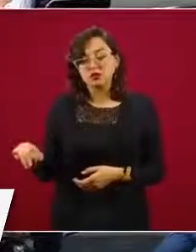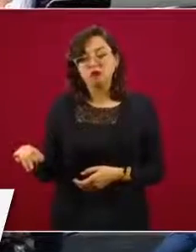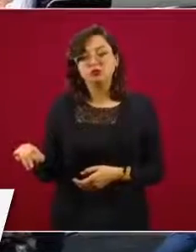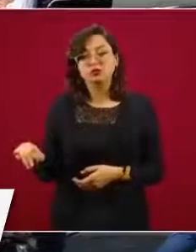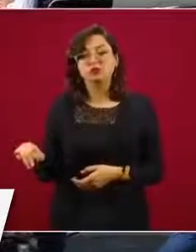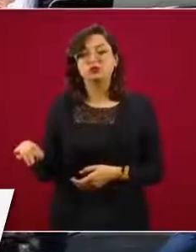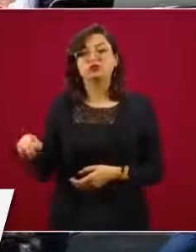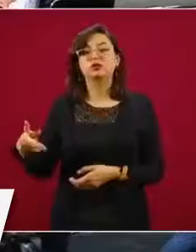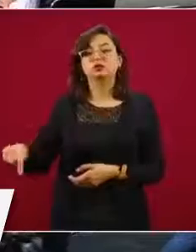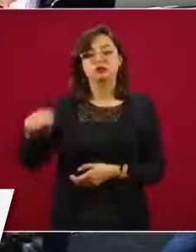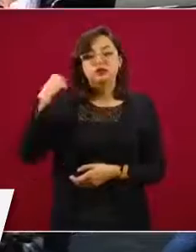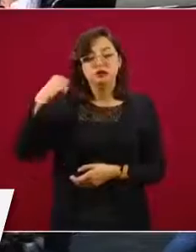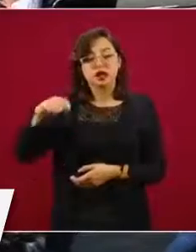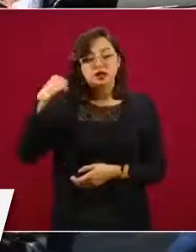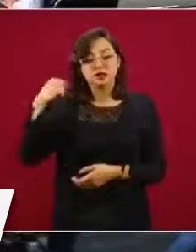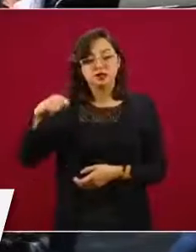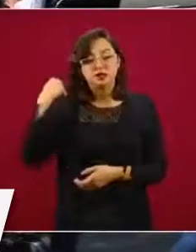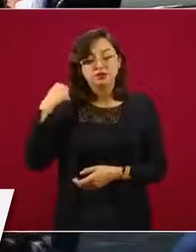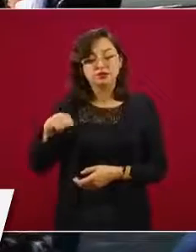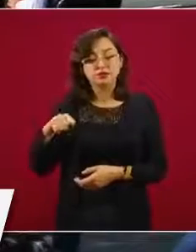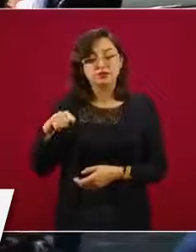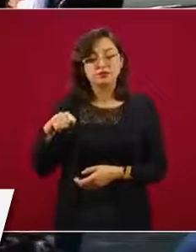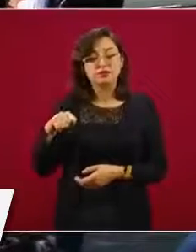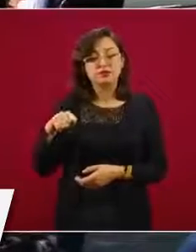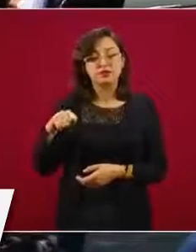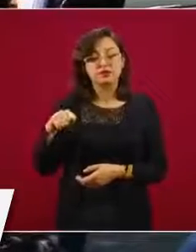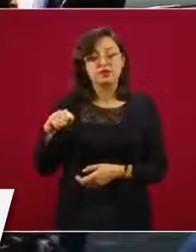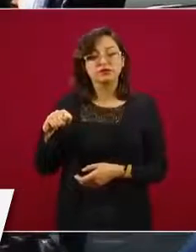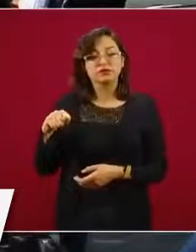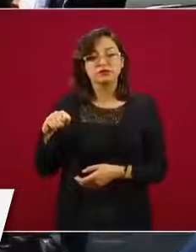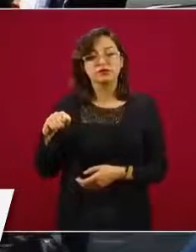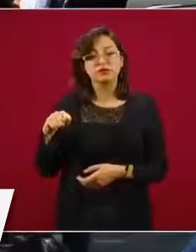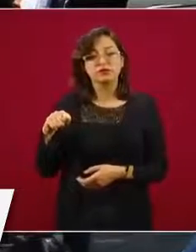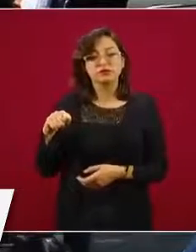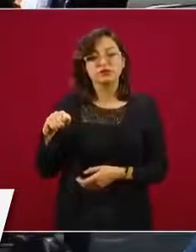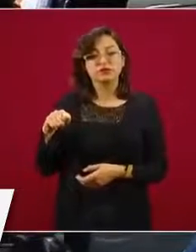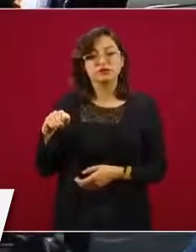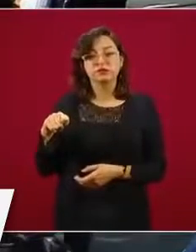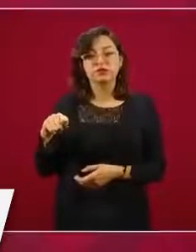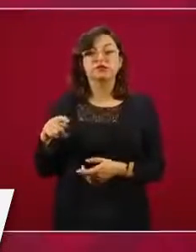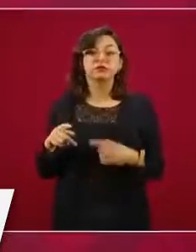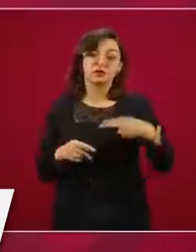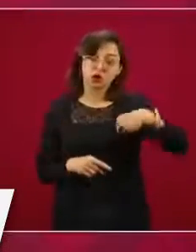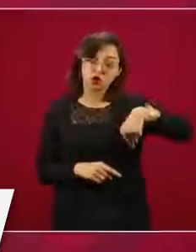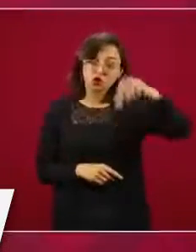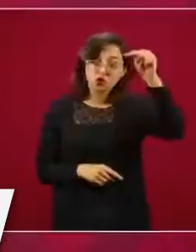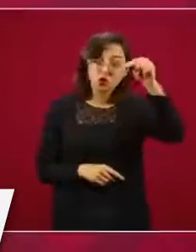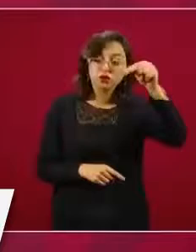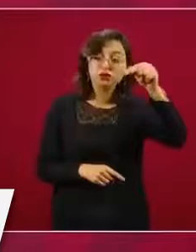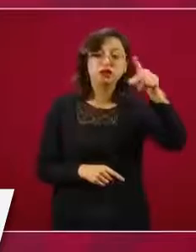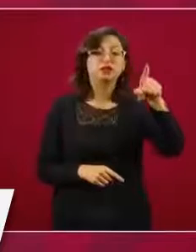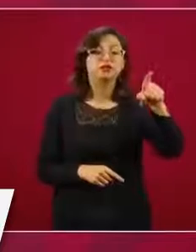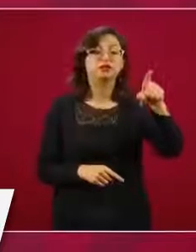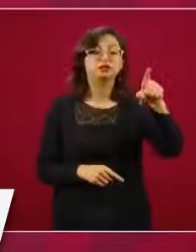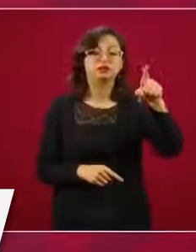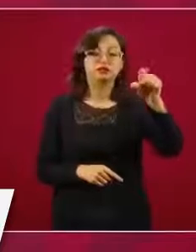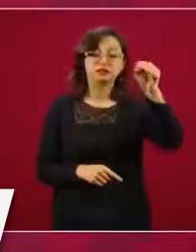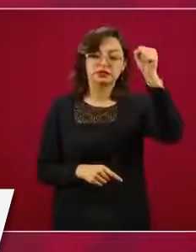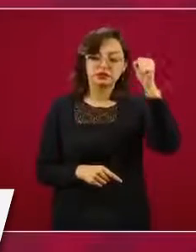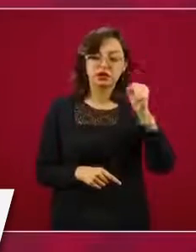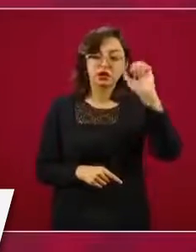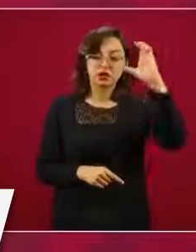Tabasco, Sinaloa y Baja es básicamente